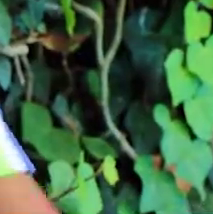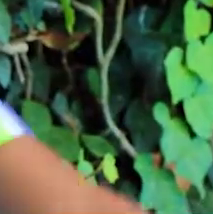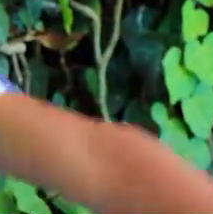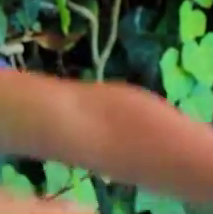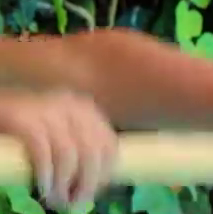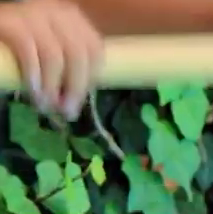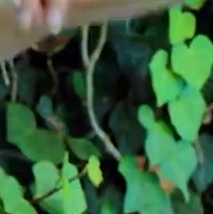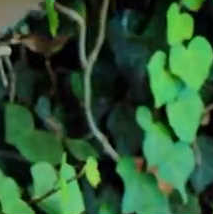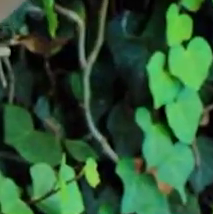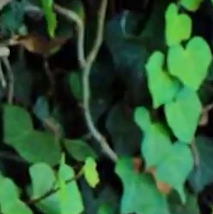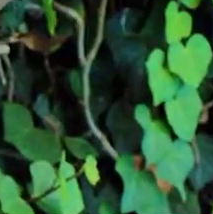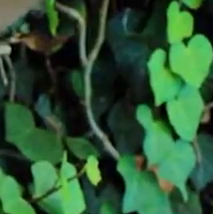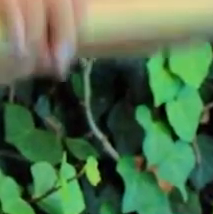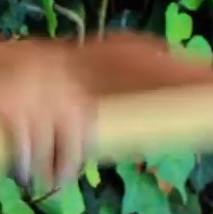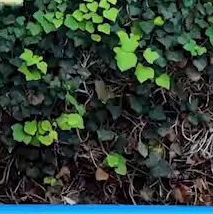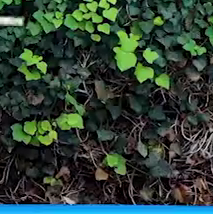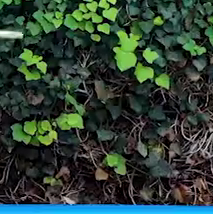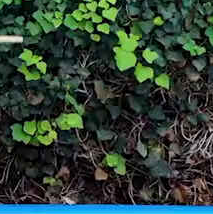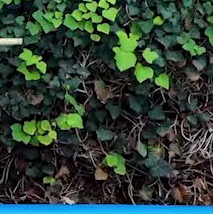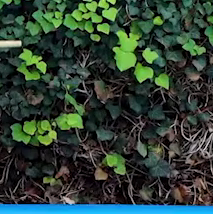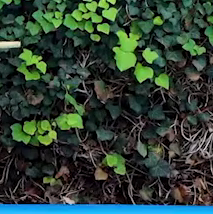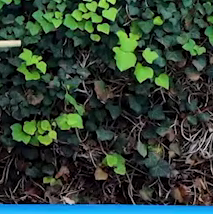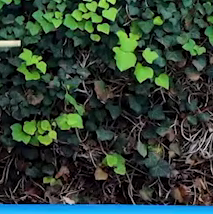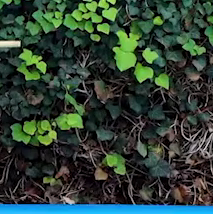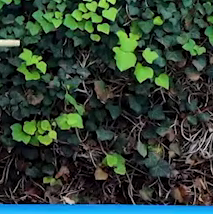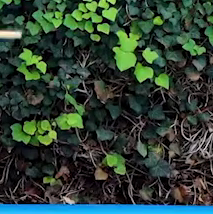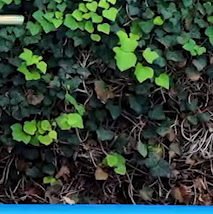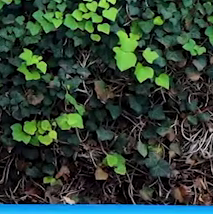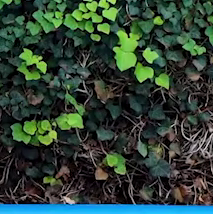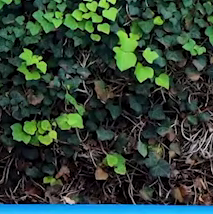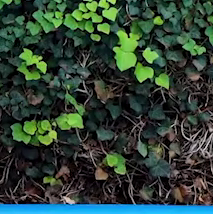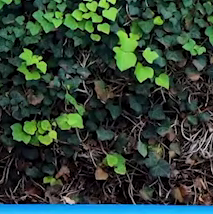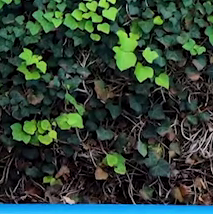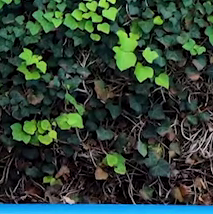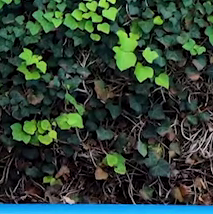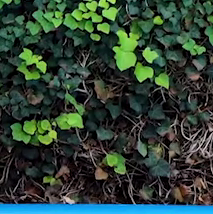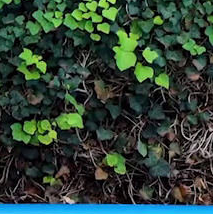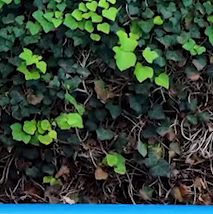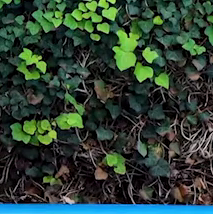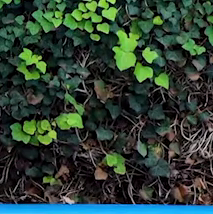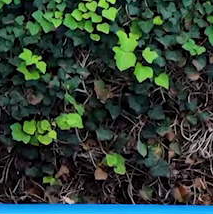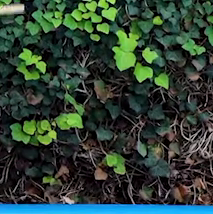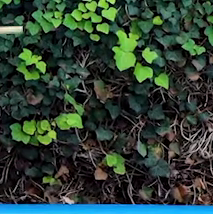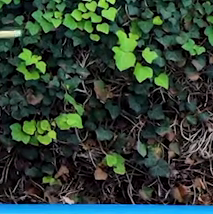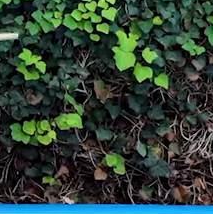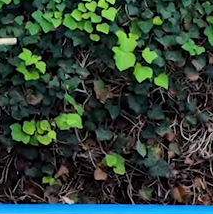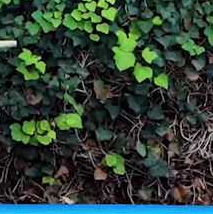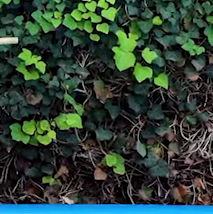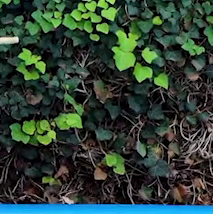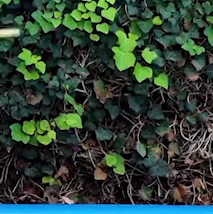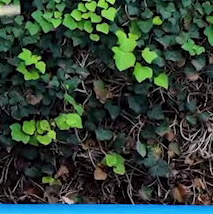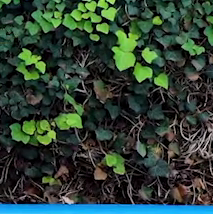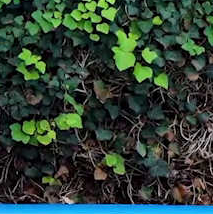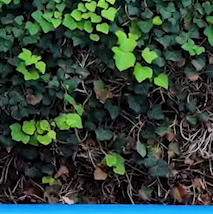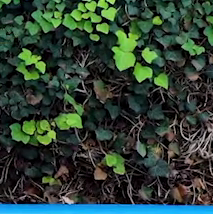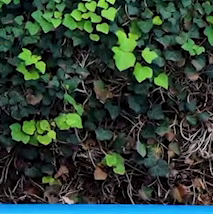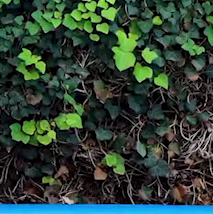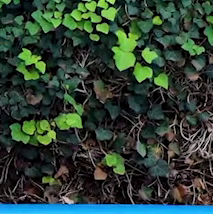estiramos bien los brazos bien espalda derecha tres más